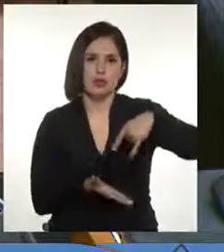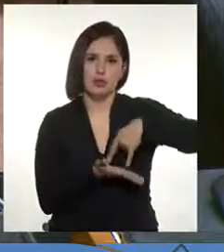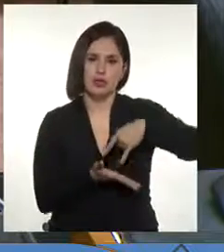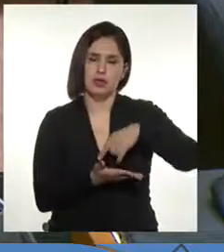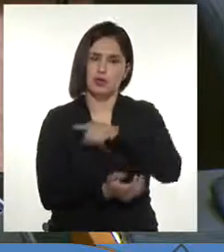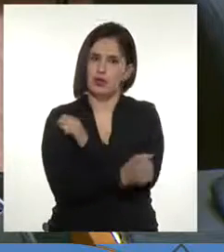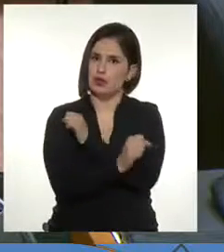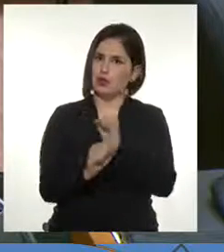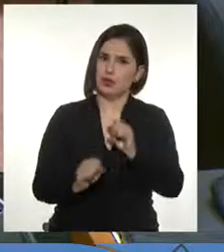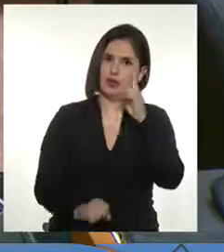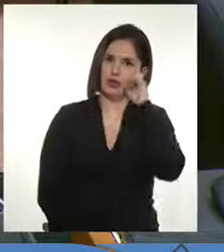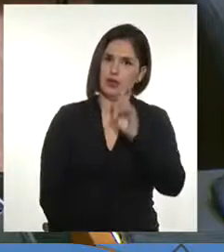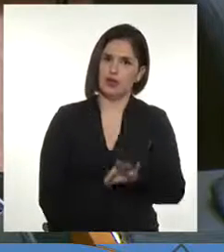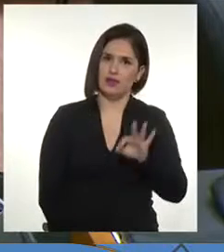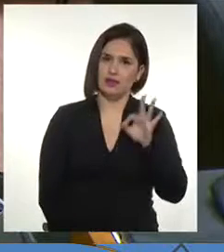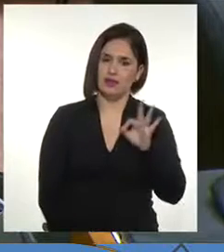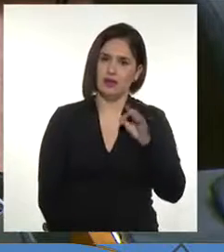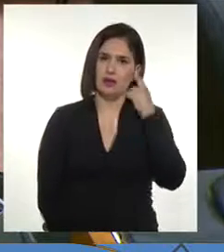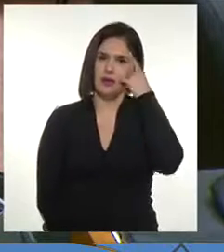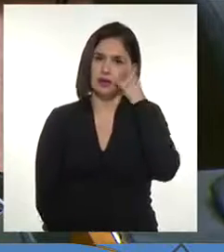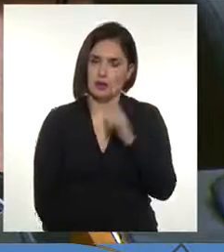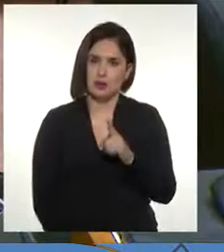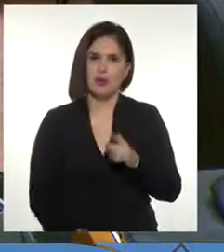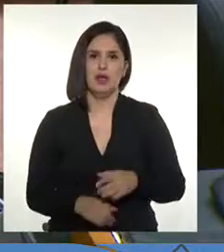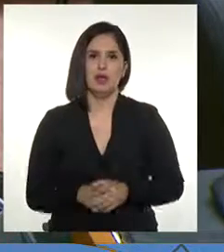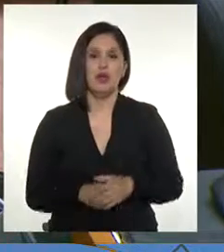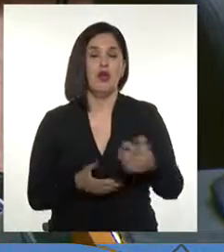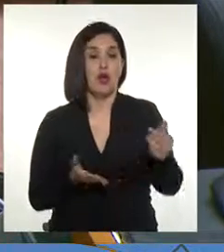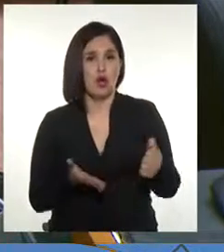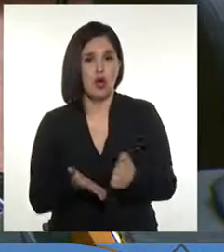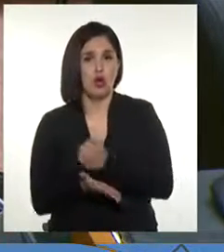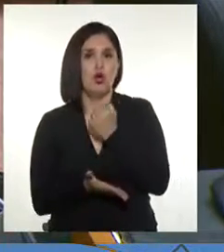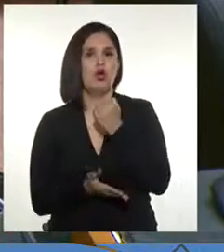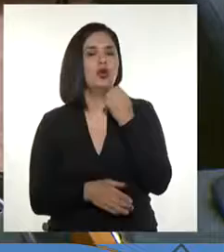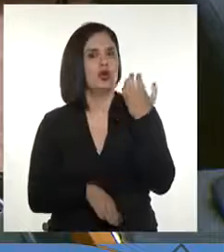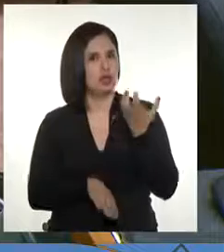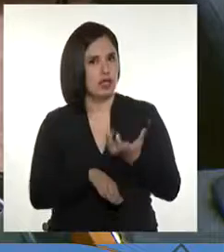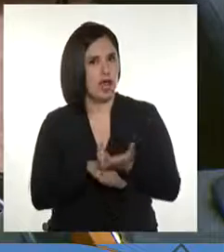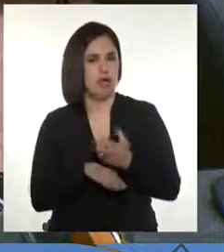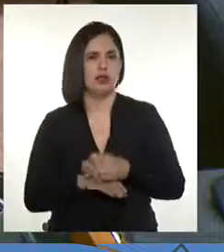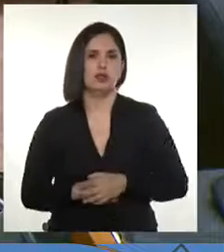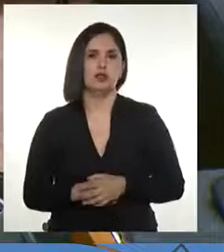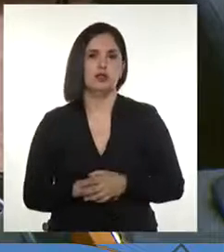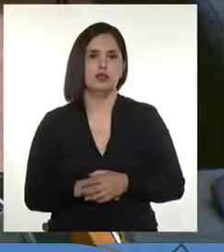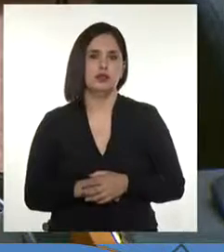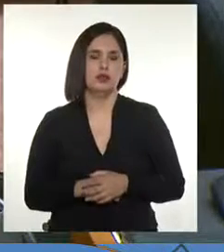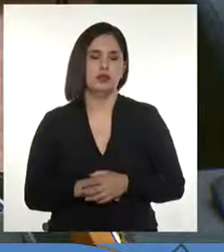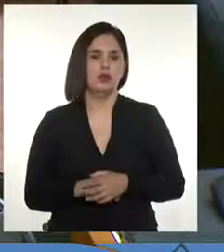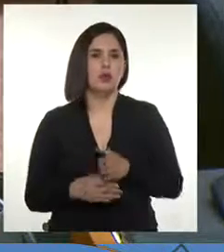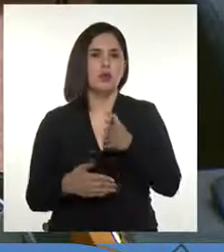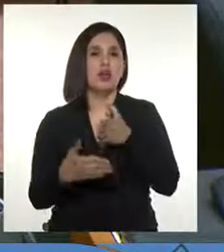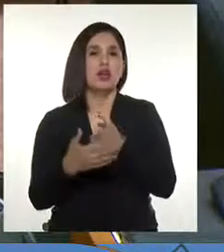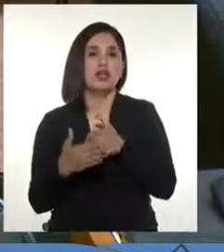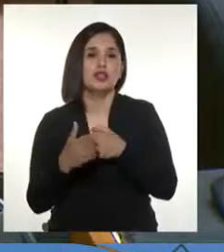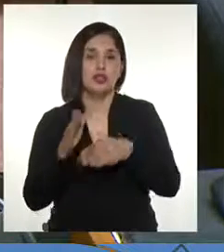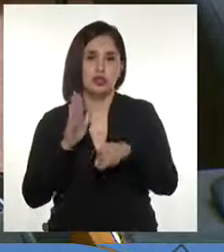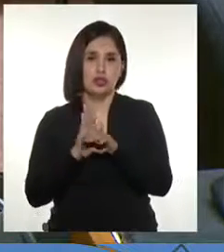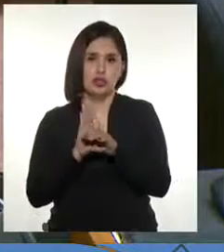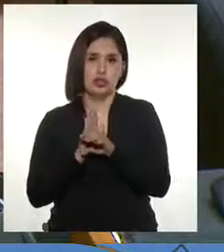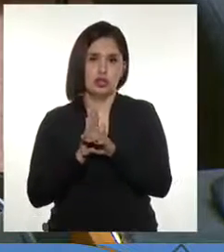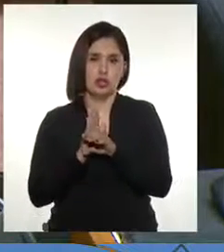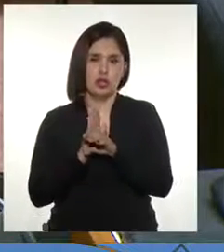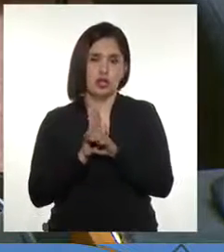facultades, pero alcanza logros simbólicos, a pesar de la restricción constitucional, cual es